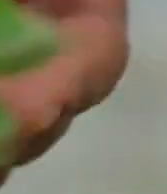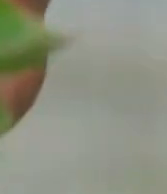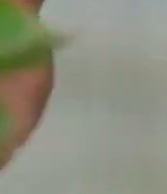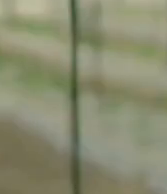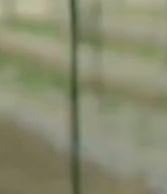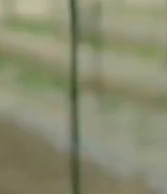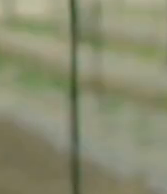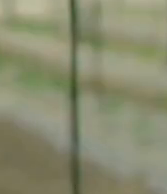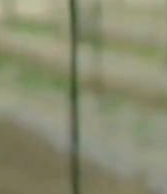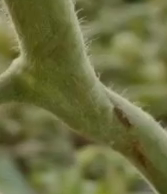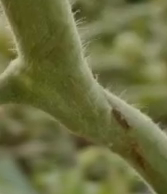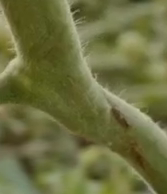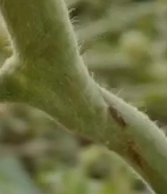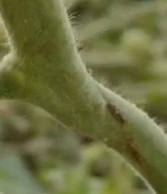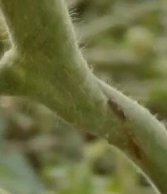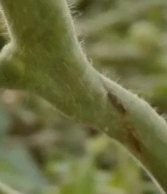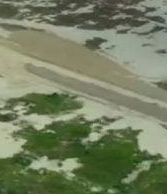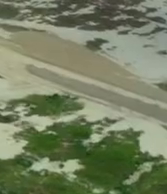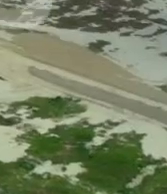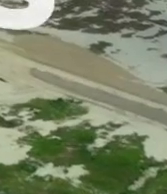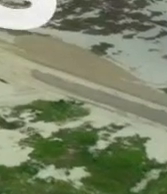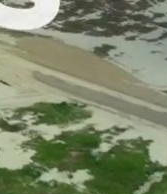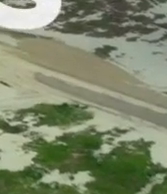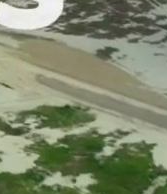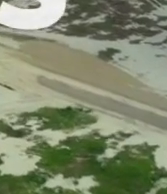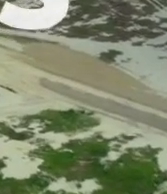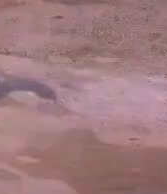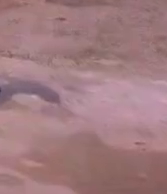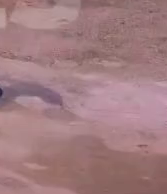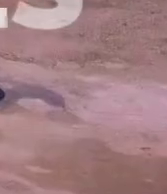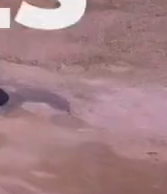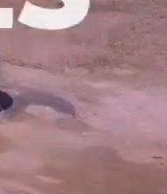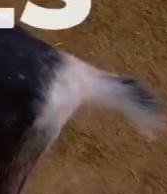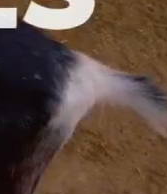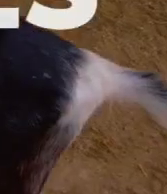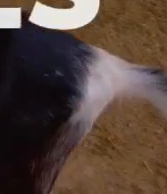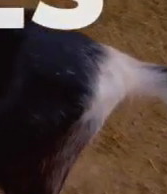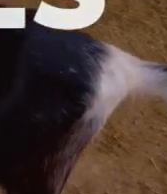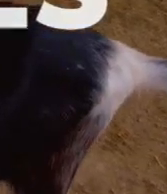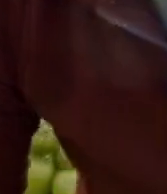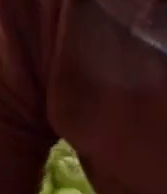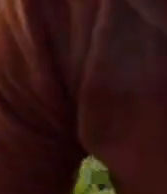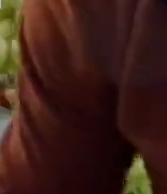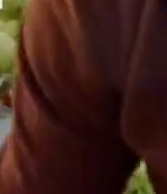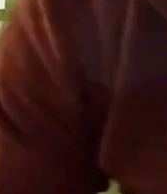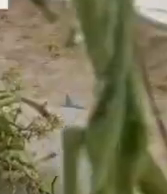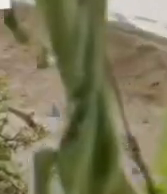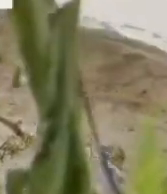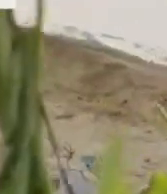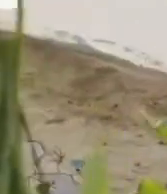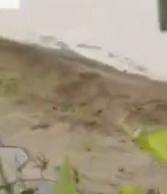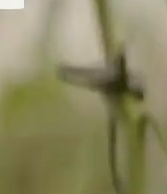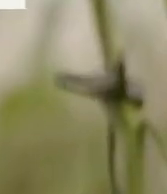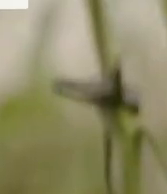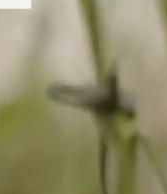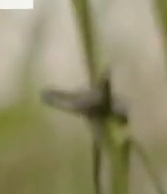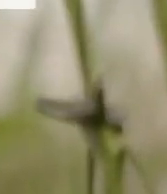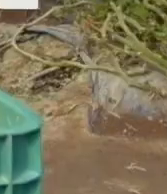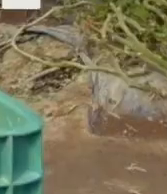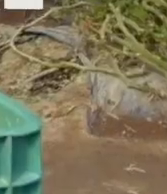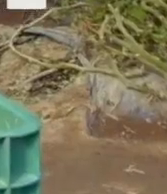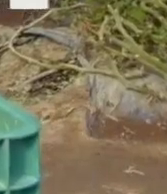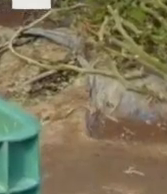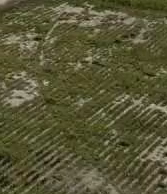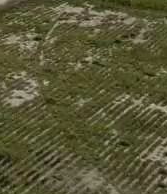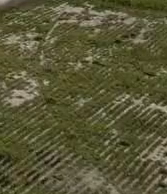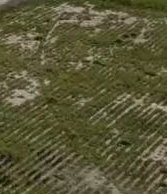Ya son exitosos Empresarios Siete agroparques Dos tecnoparques Más de dos mil novecientos Millones de